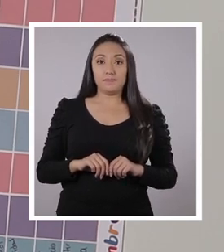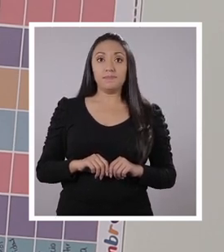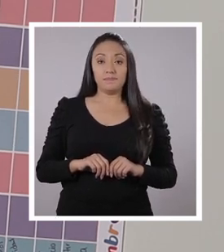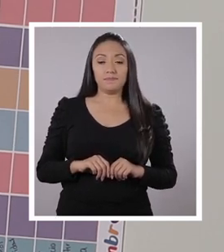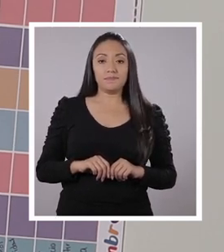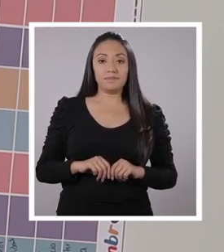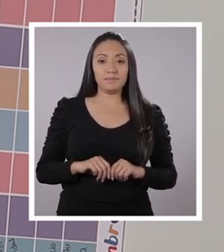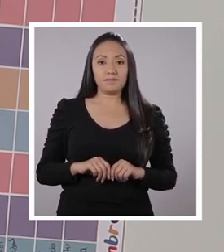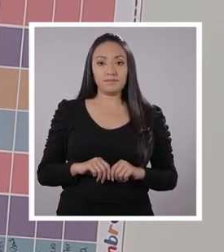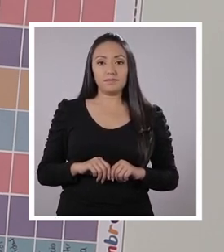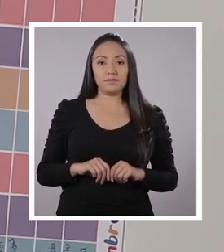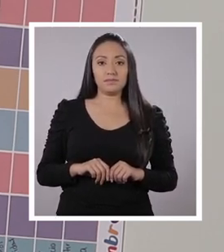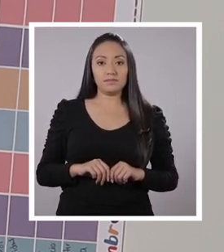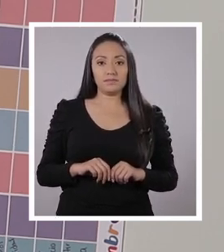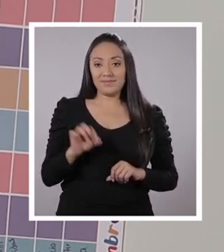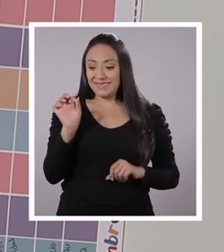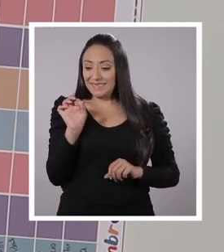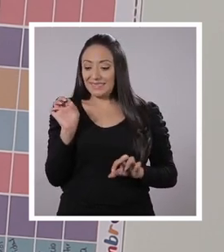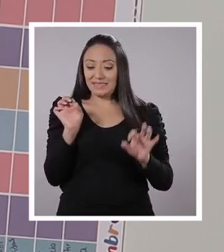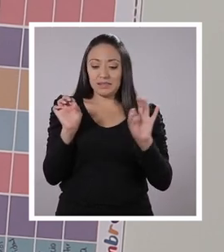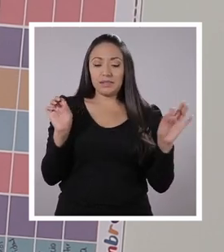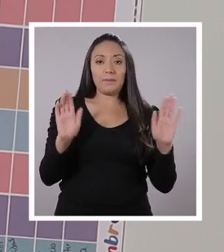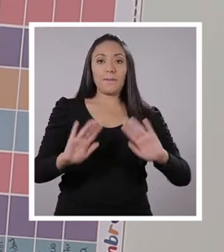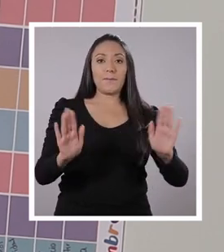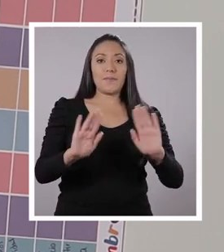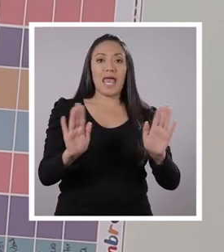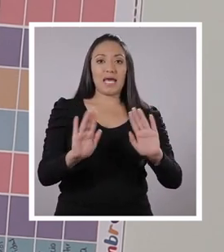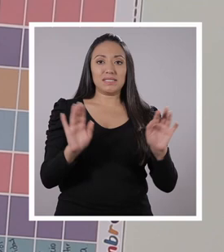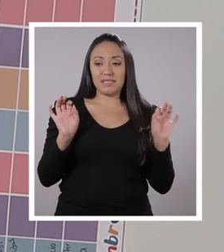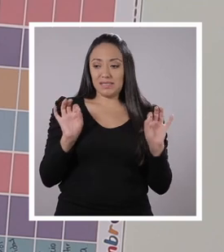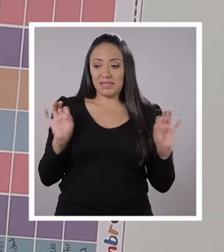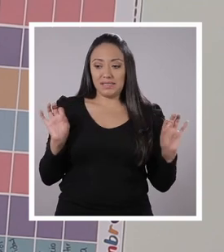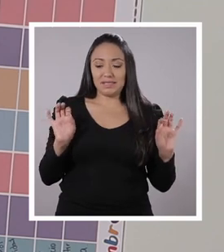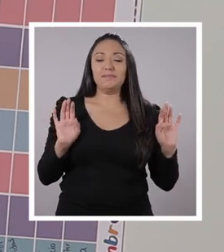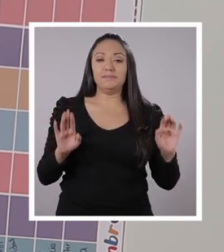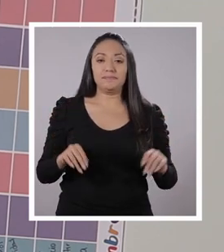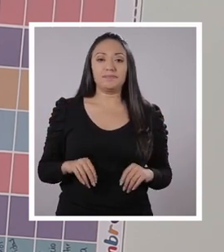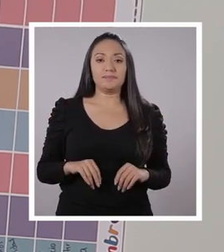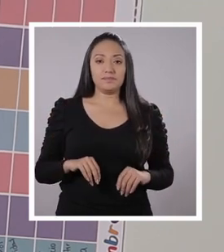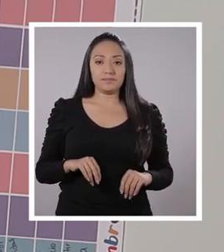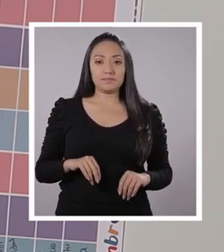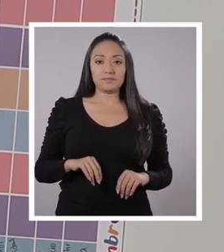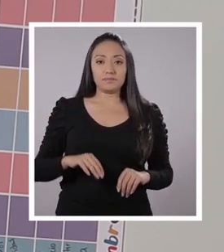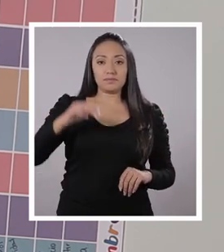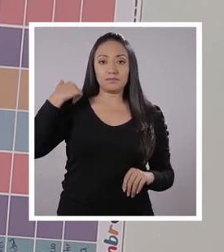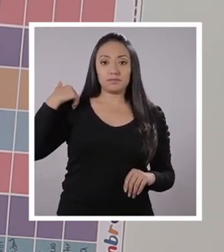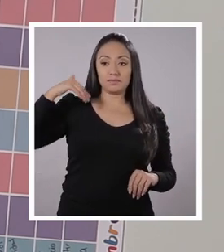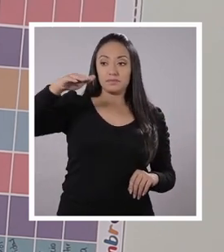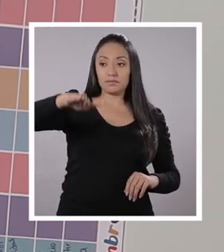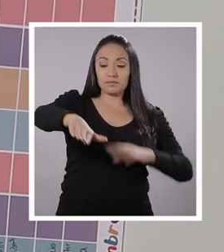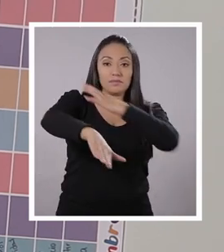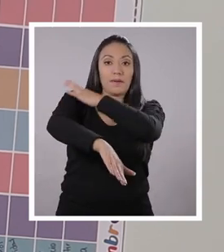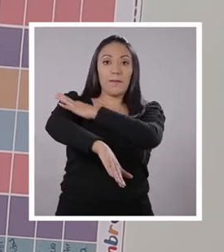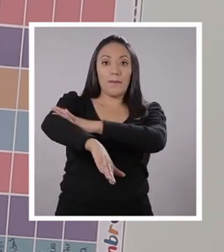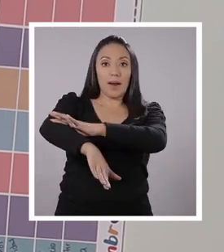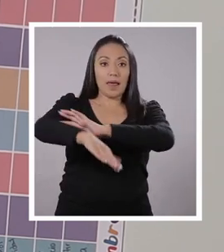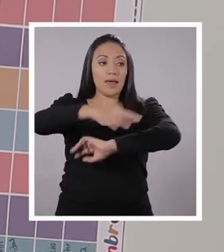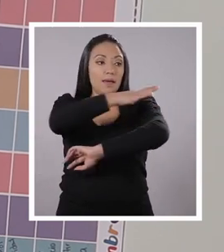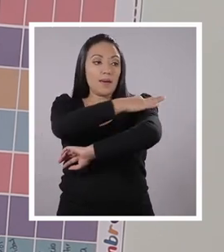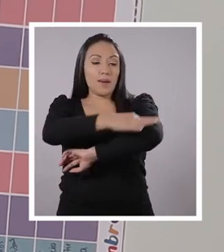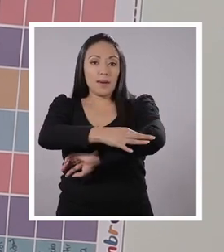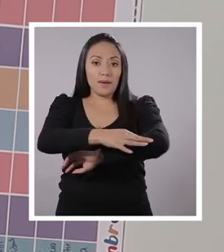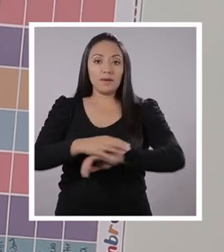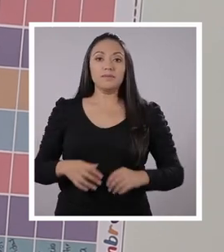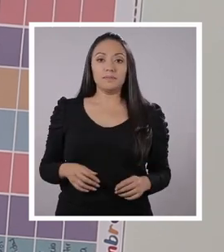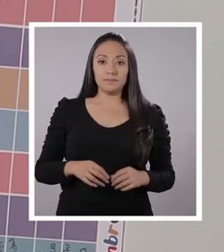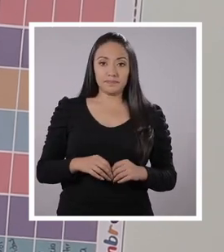fuéramos a hacer un triángulo más o Ya. Le ponemos la línea pequeñita y ya están nuestros pies. Perfecto. Ahora, desde aquí salen otras líneas